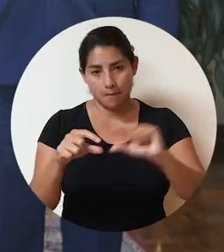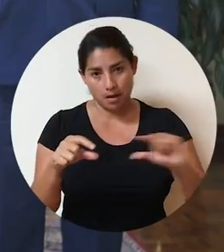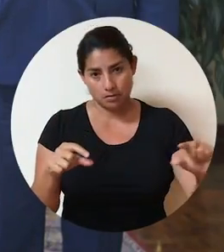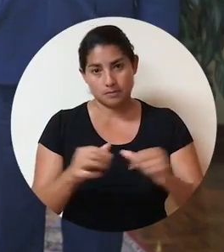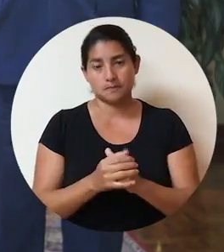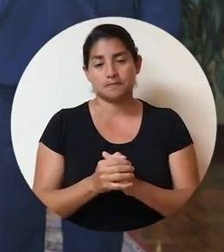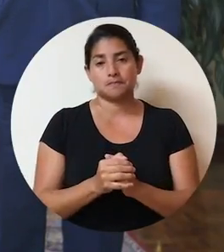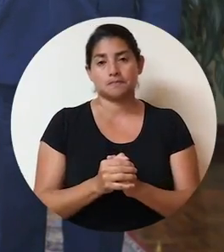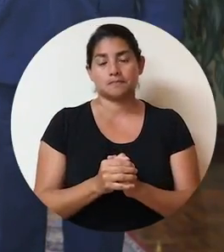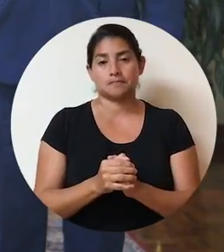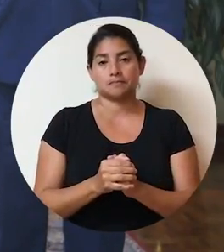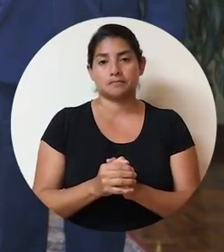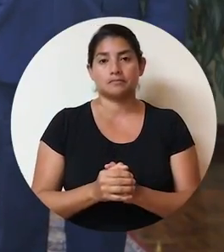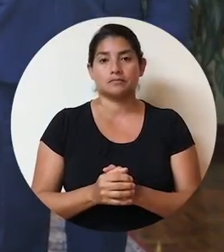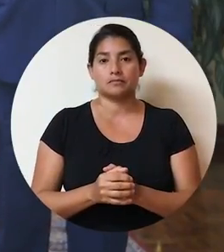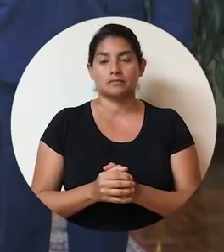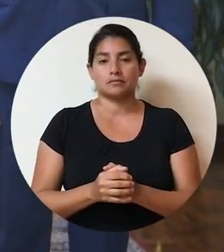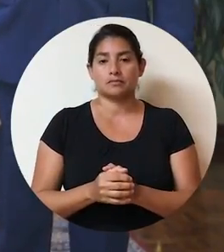semanas.